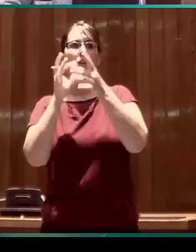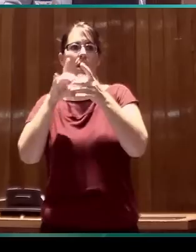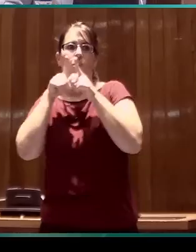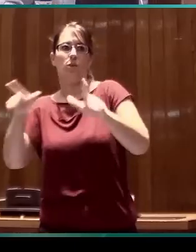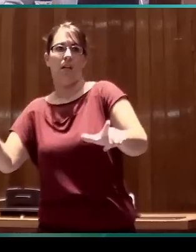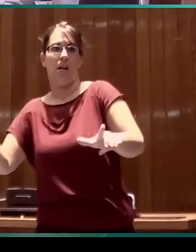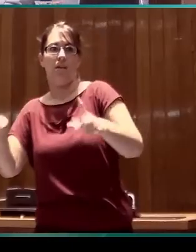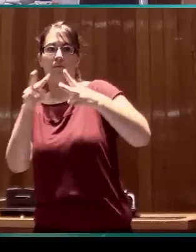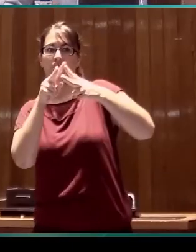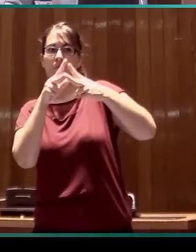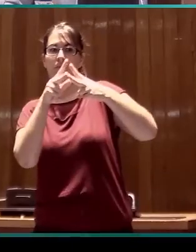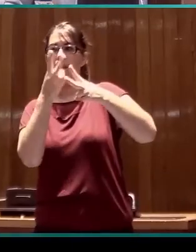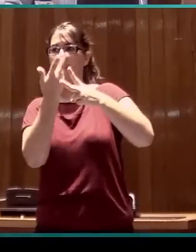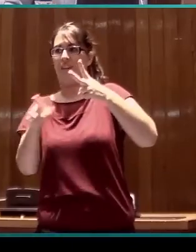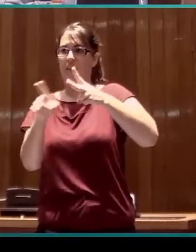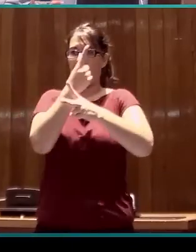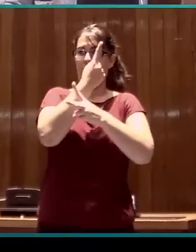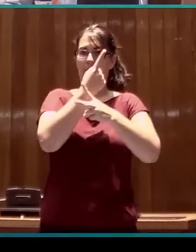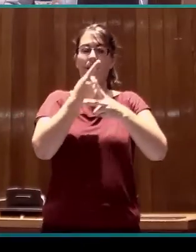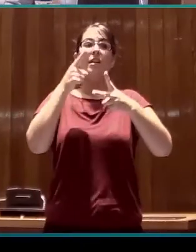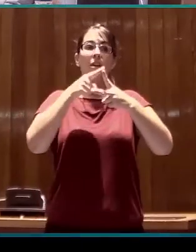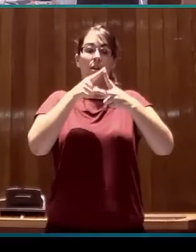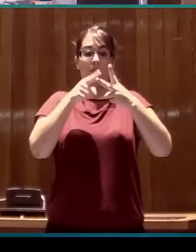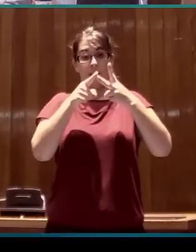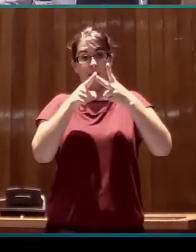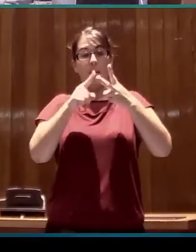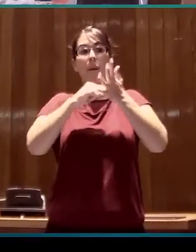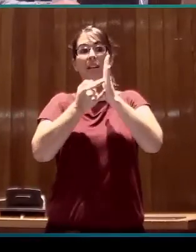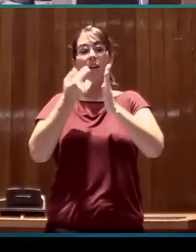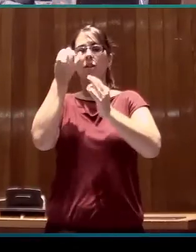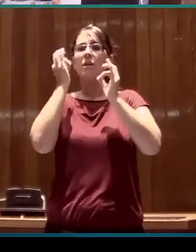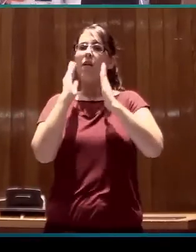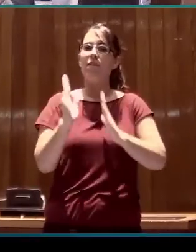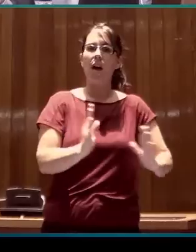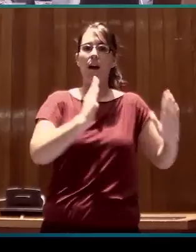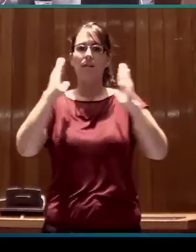planificamos ese proceso en fases y en actuaciones concretas.